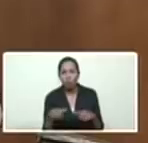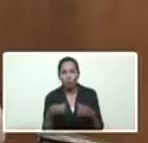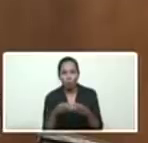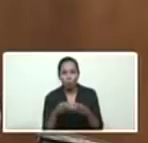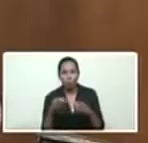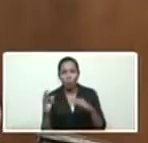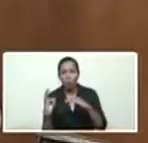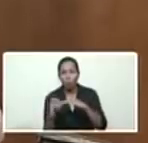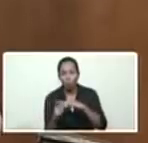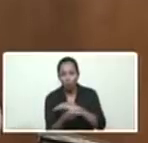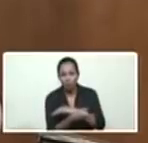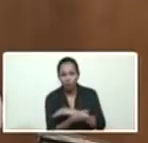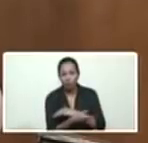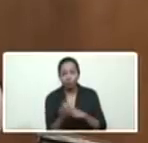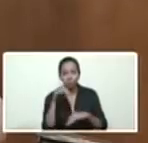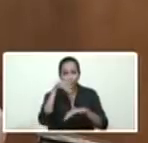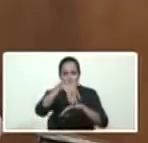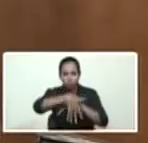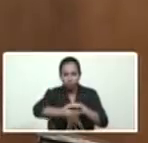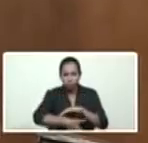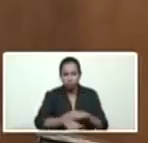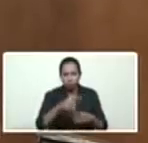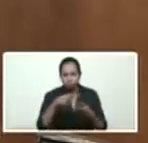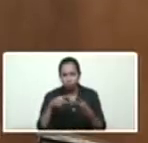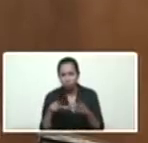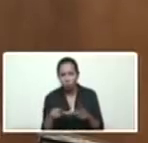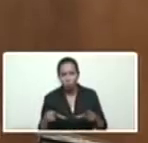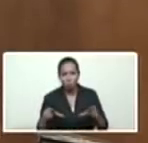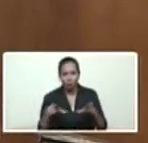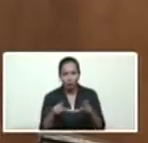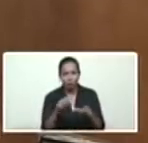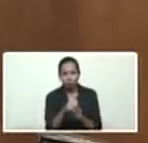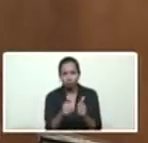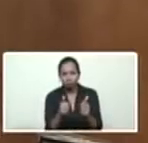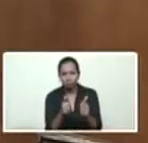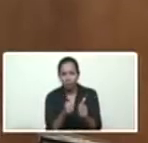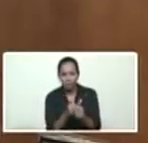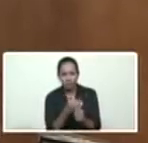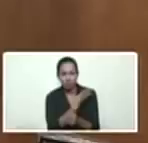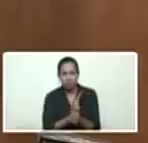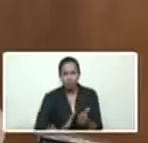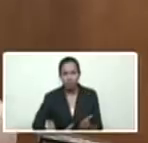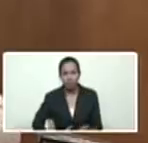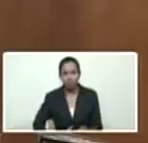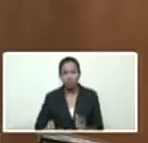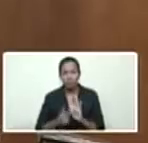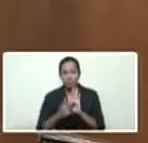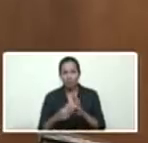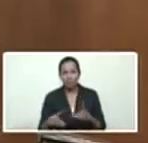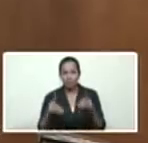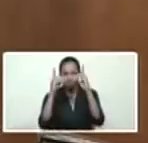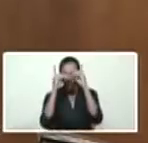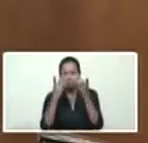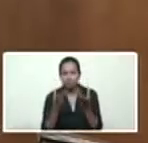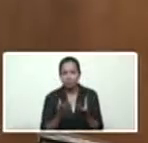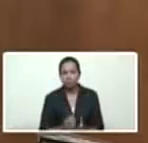Guayana, Guri, Macagua, Caruachi, a la vicepresidenta ejecutiva de la República, al frente de esta batalla.